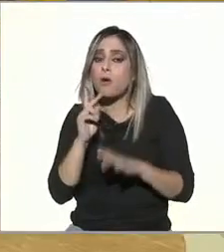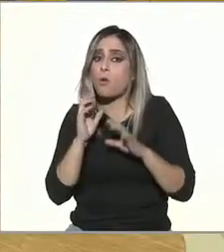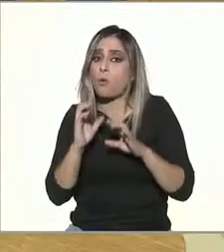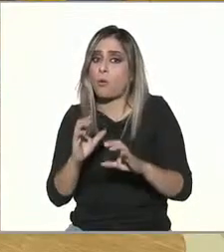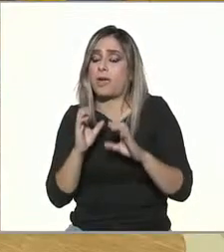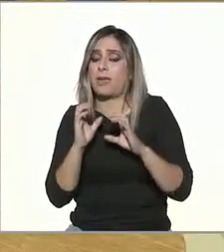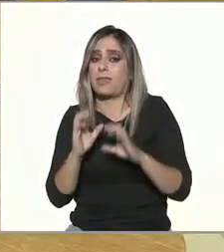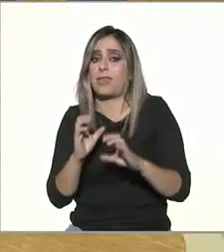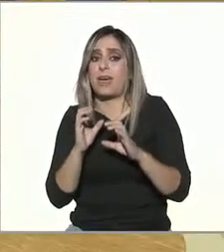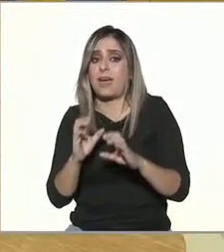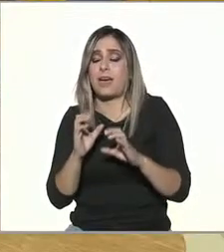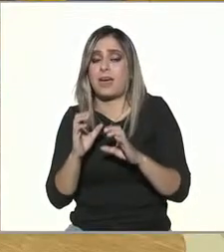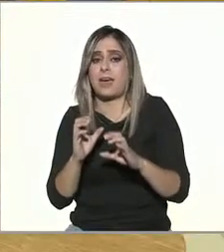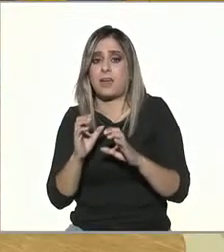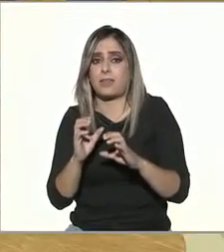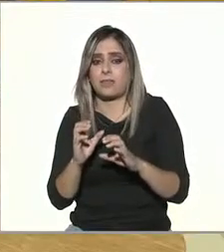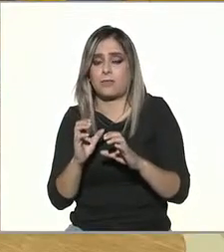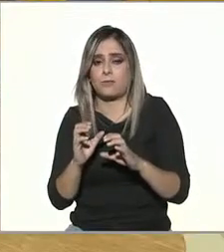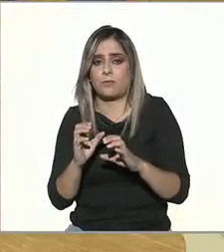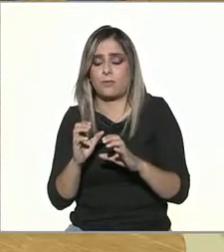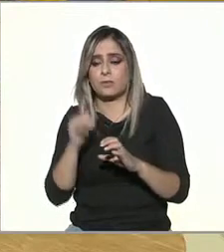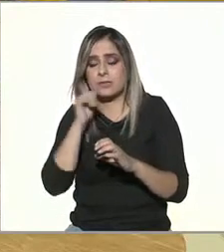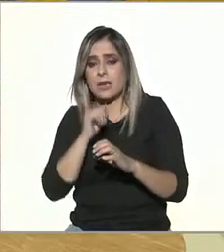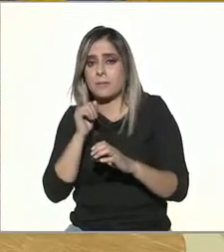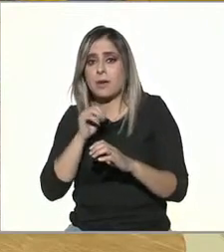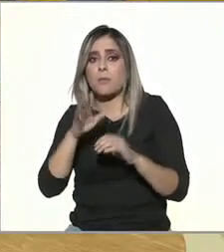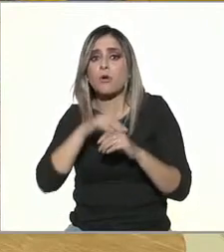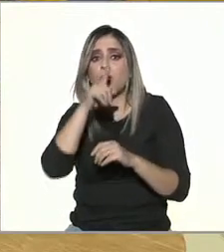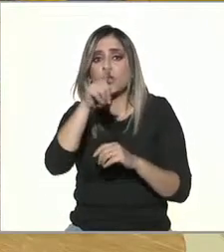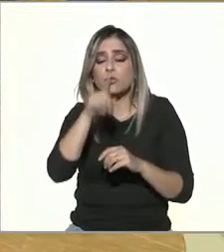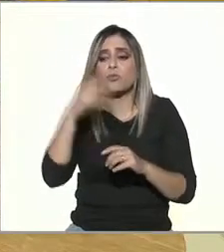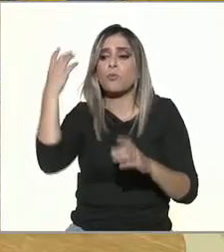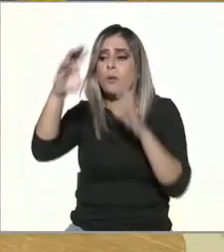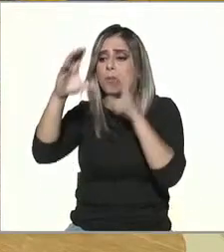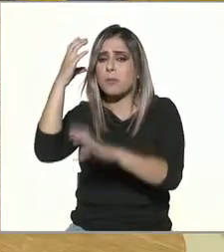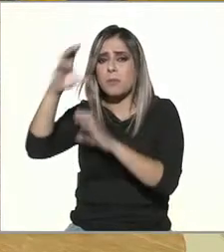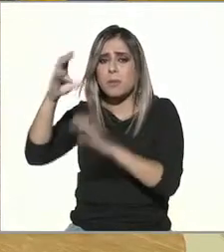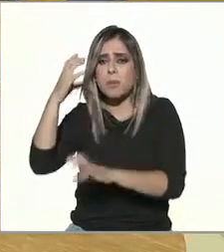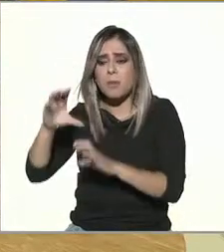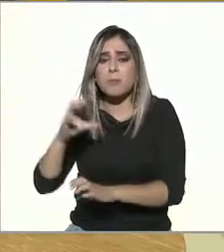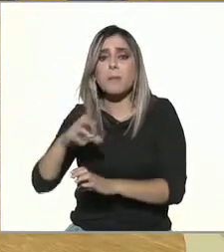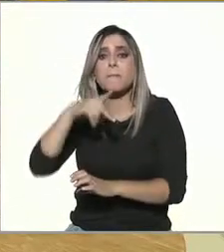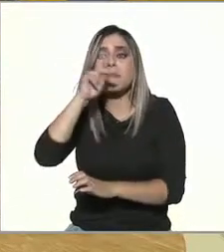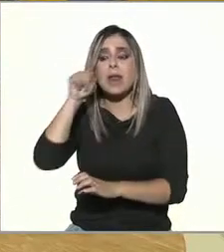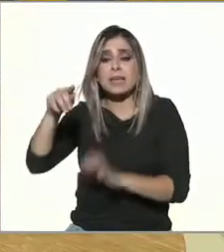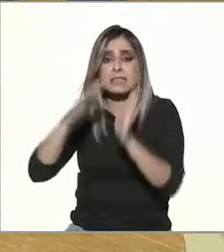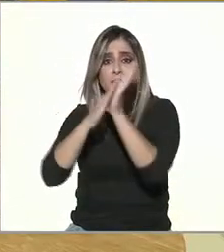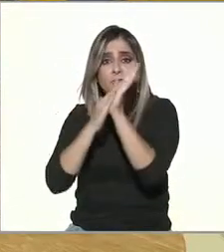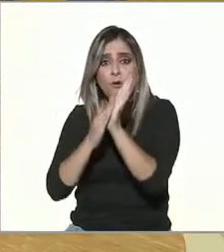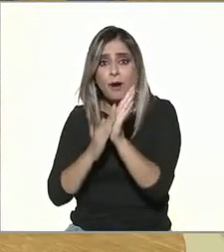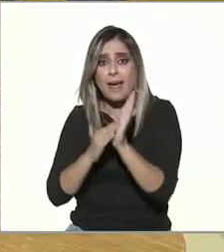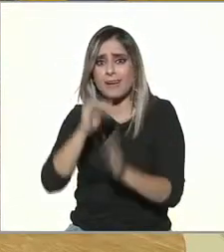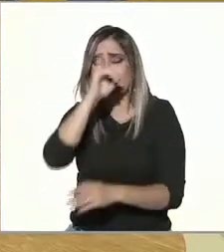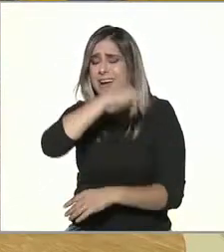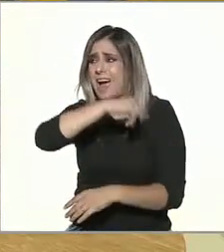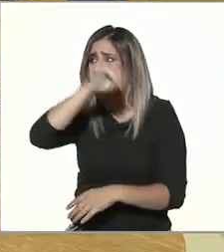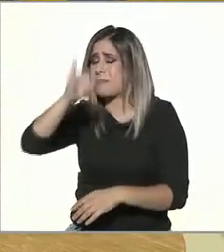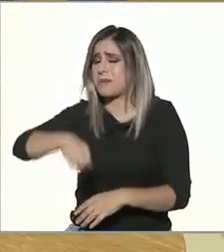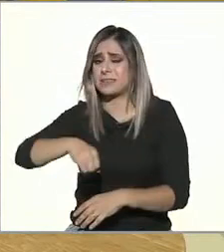redes? no nunca más yo lo borro pero ahí queda esa es una de las ventajas que tiene internet siempre va a haber alguien o desventaja